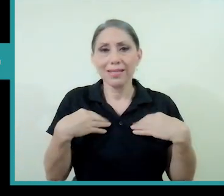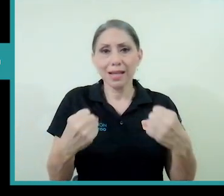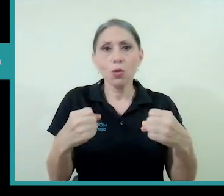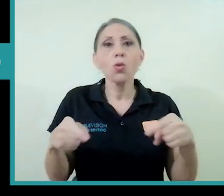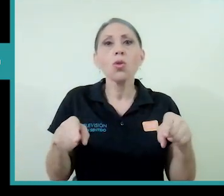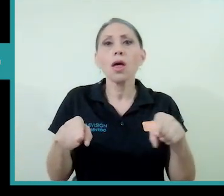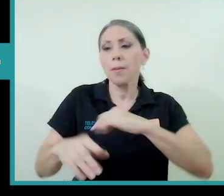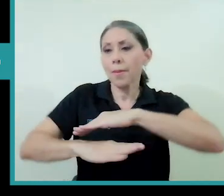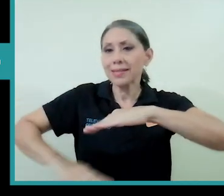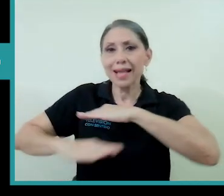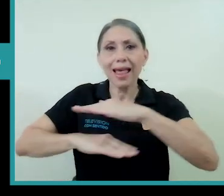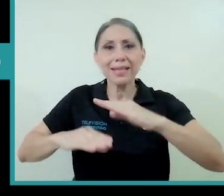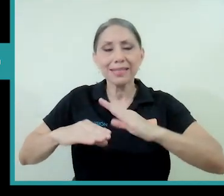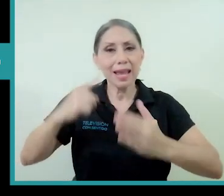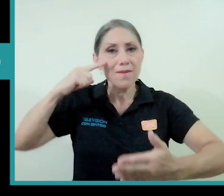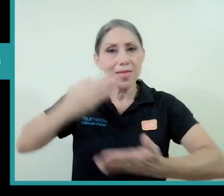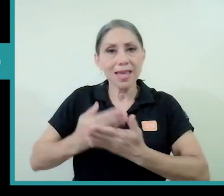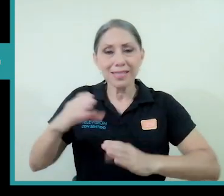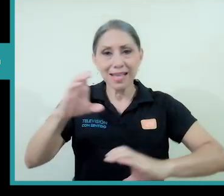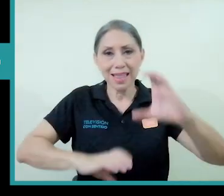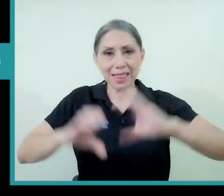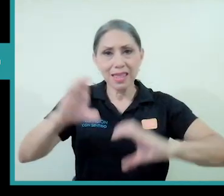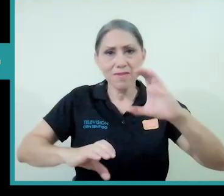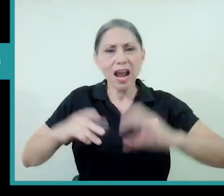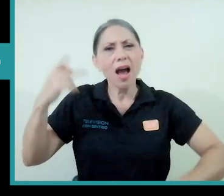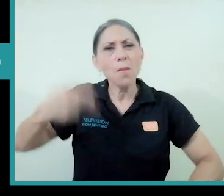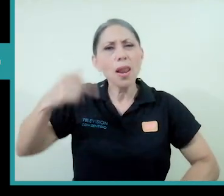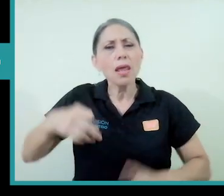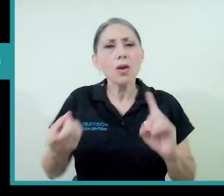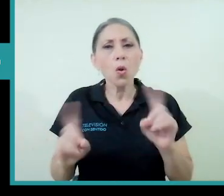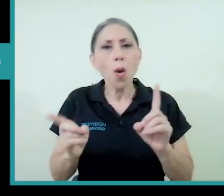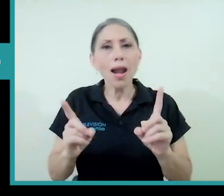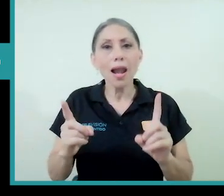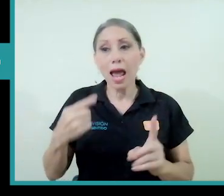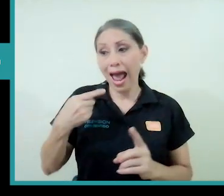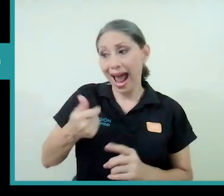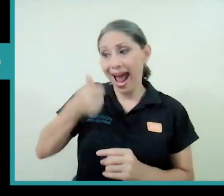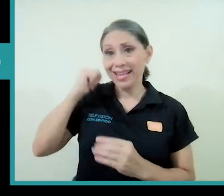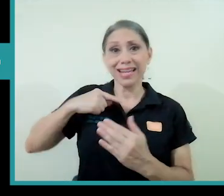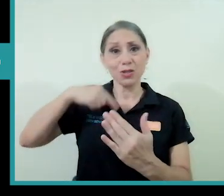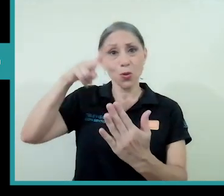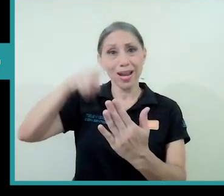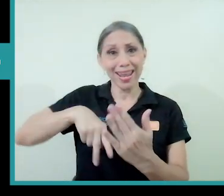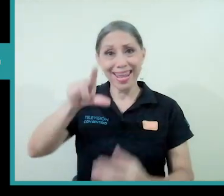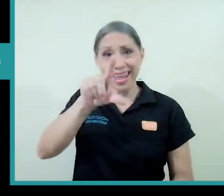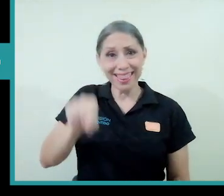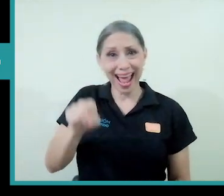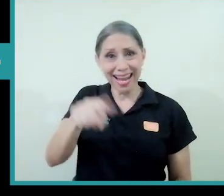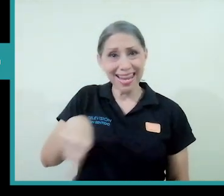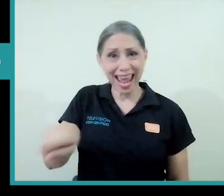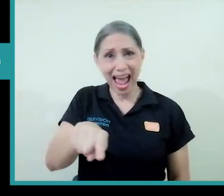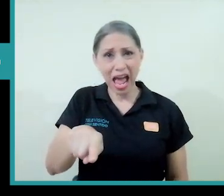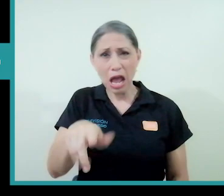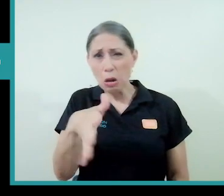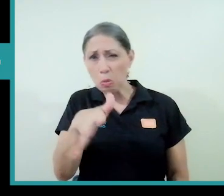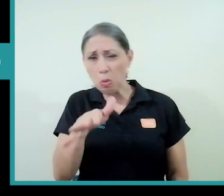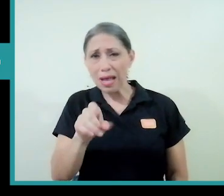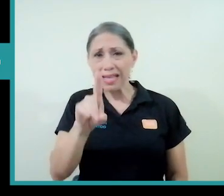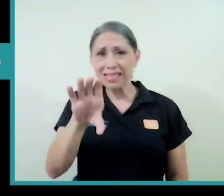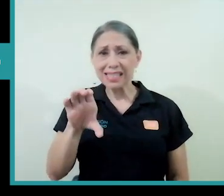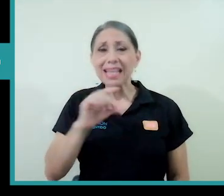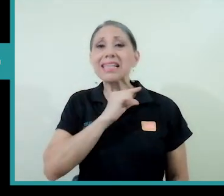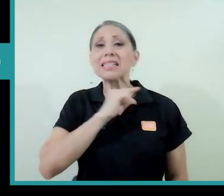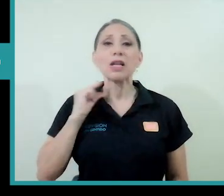¿Qué peligro hay? Por ejemplo, yo leí ayer que en Italia, al menos, no menos de 100 sacerdotes se habían muerto